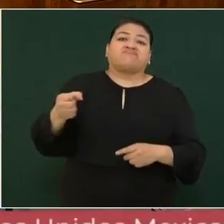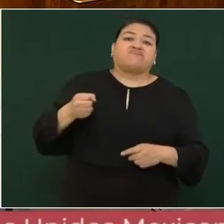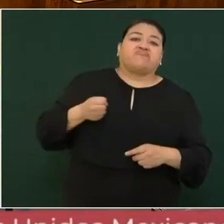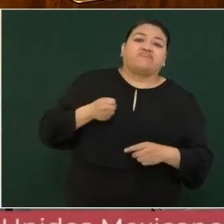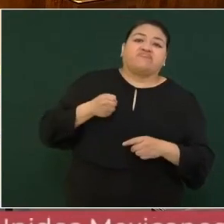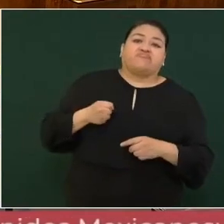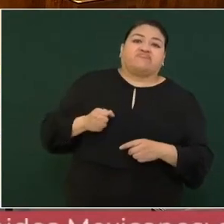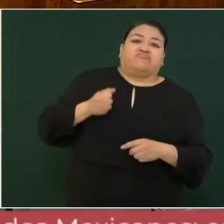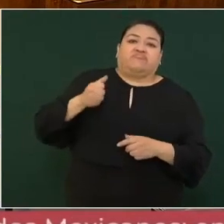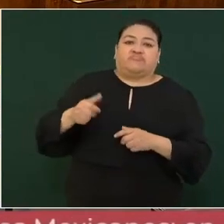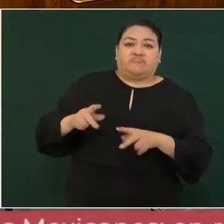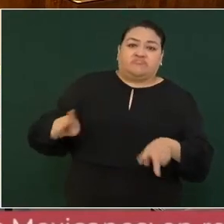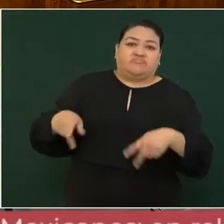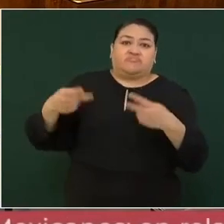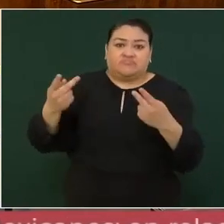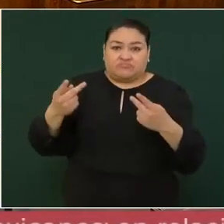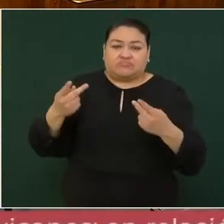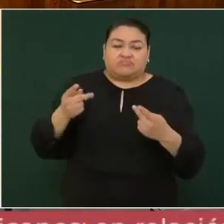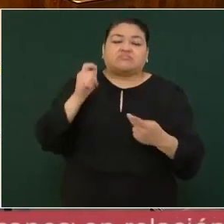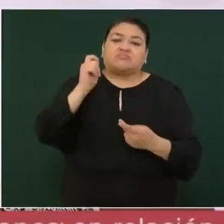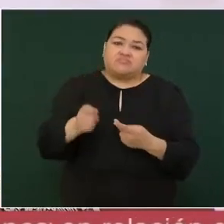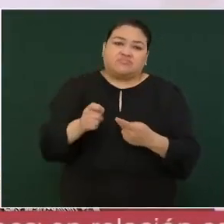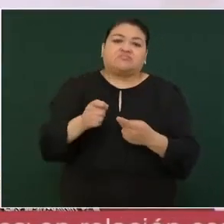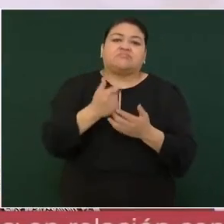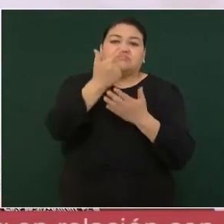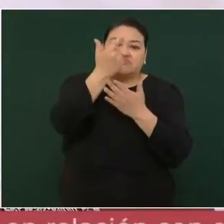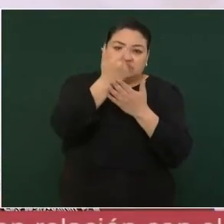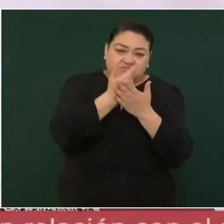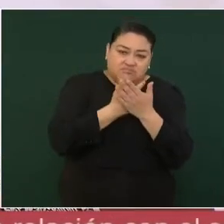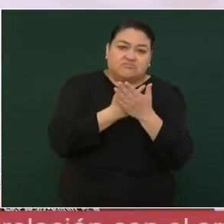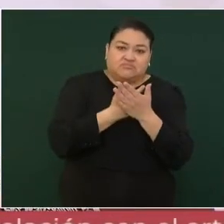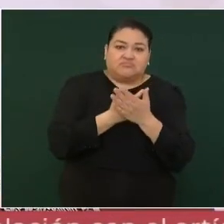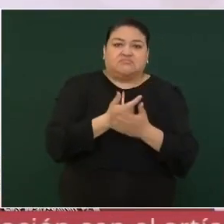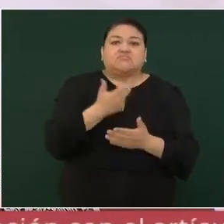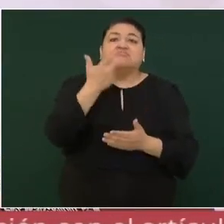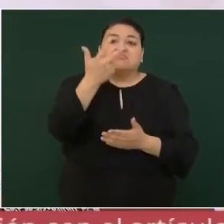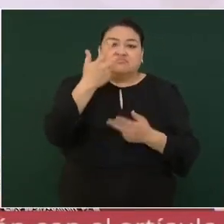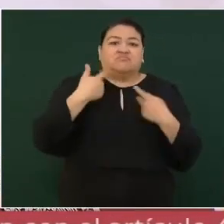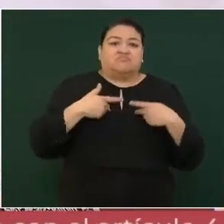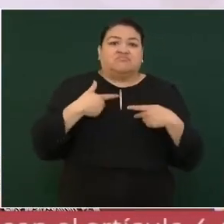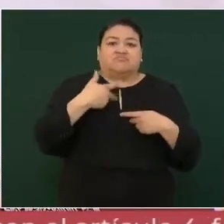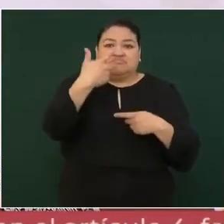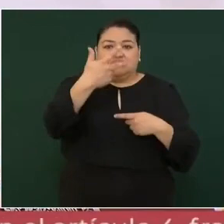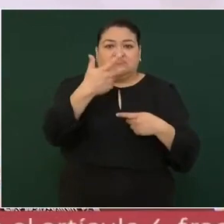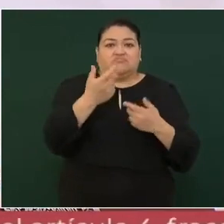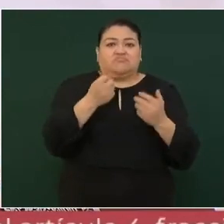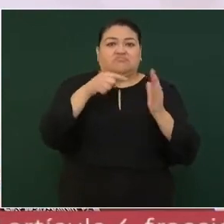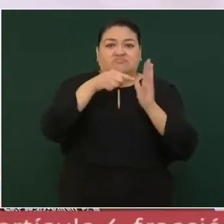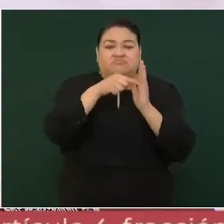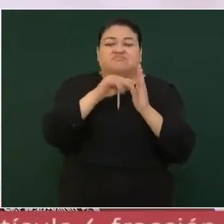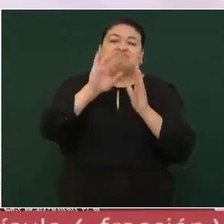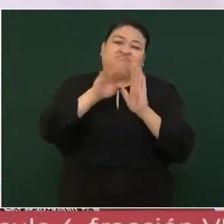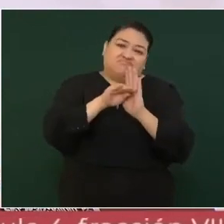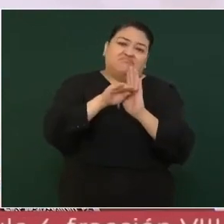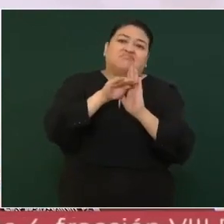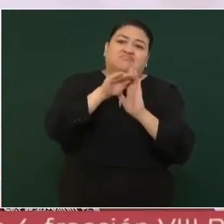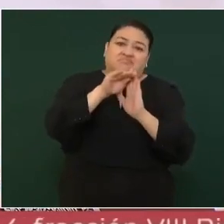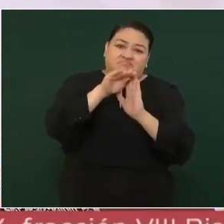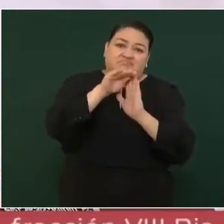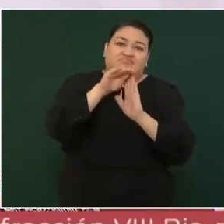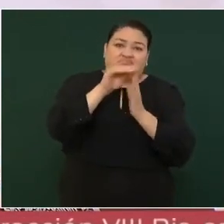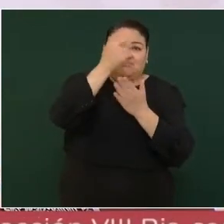el octavo, ocho, perdón, ocho eventos en marzo. Su tendencia es hacia la alza, el octavo